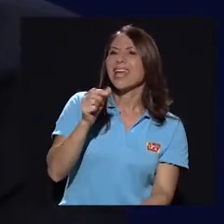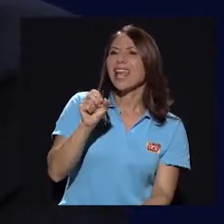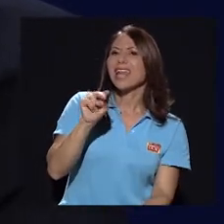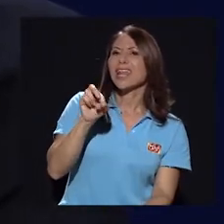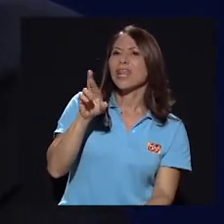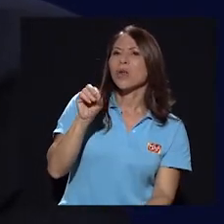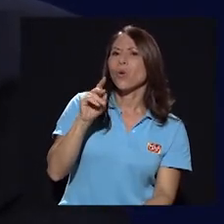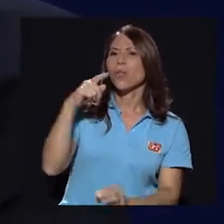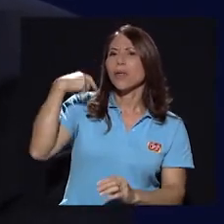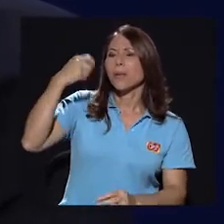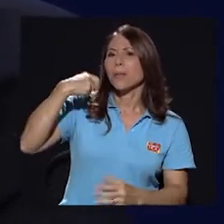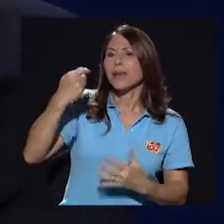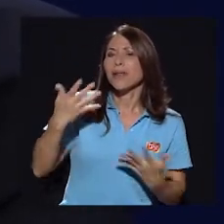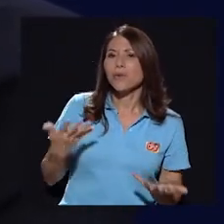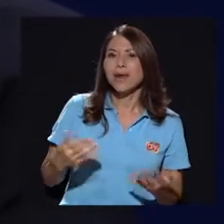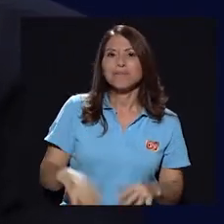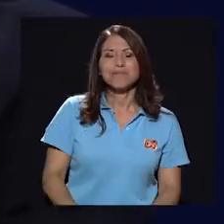Digamos,